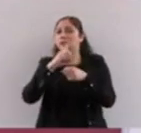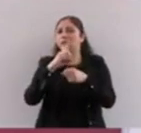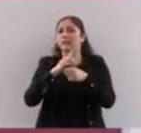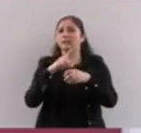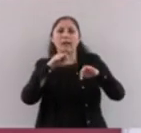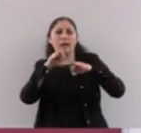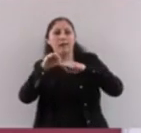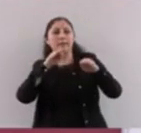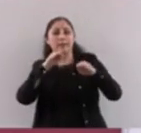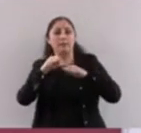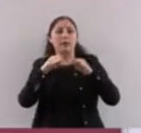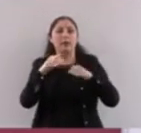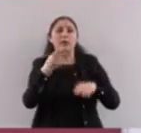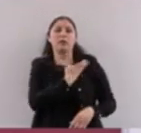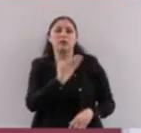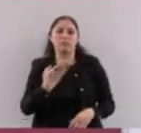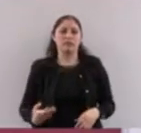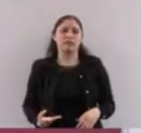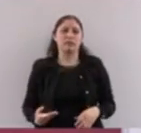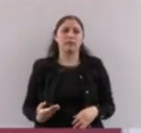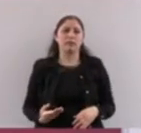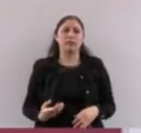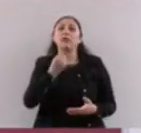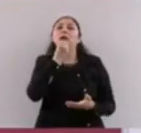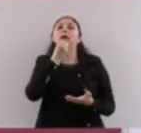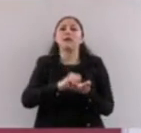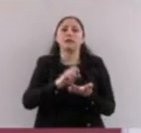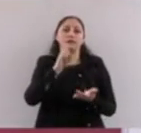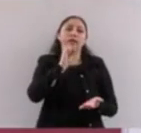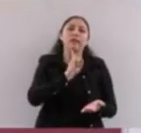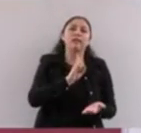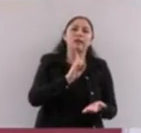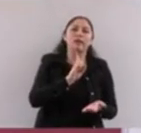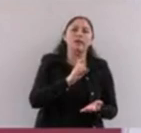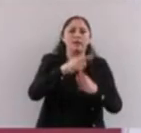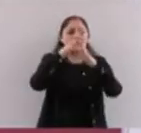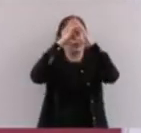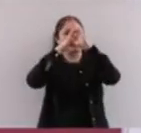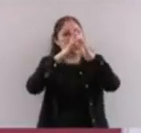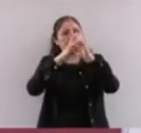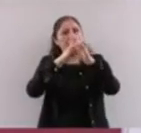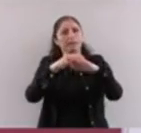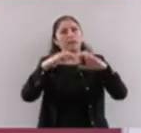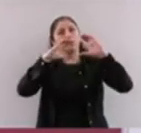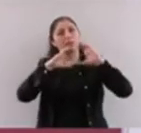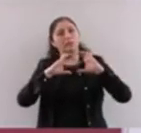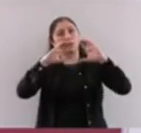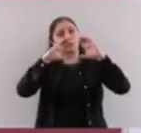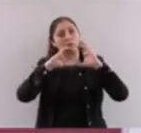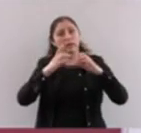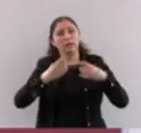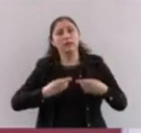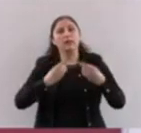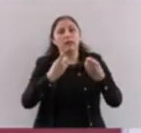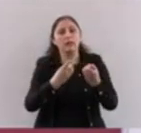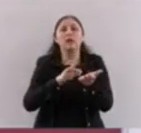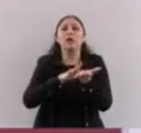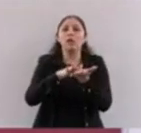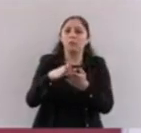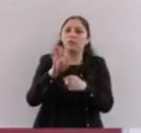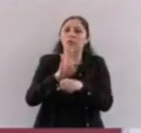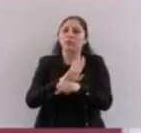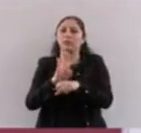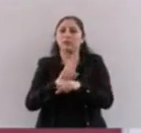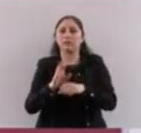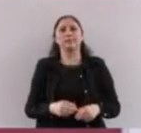puso a trabajar y desde entonces, a la fecha, tengo esta hermosa responsabilidad. Y me llegaban boletines de la